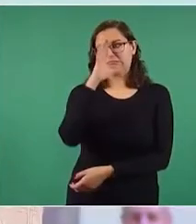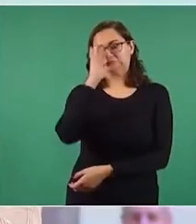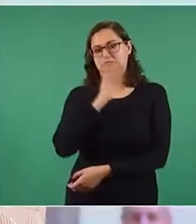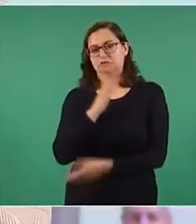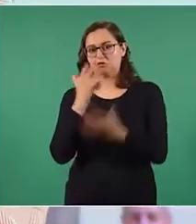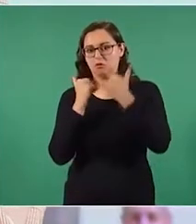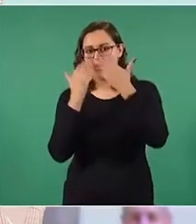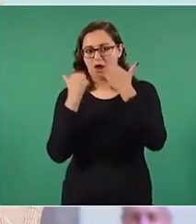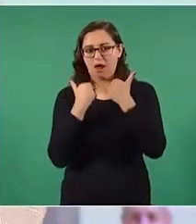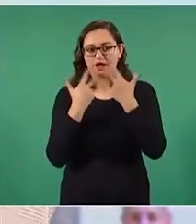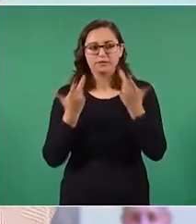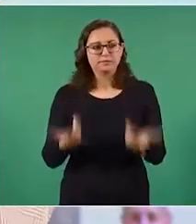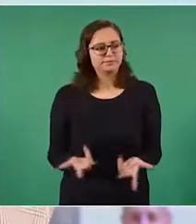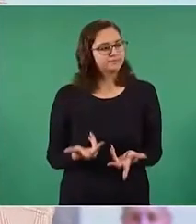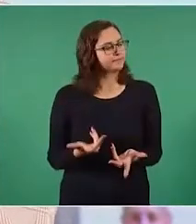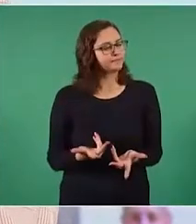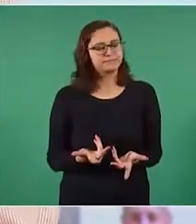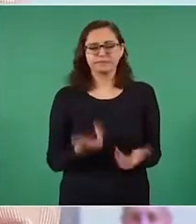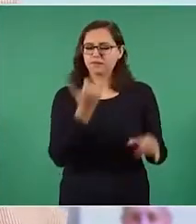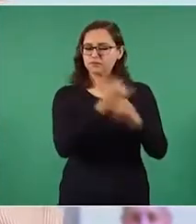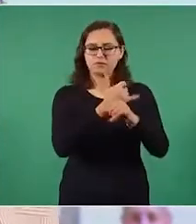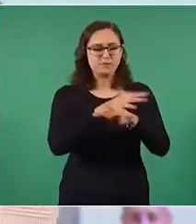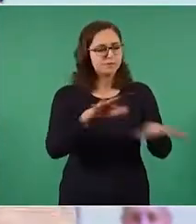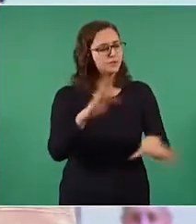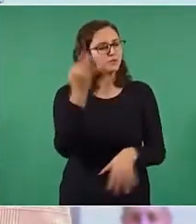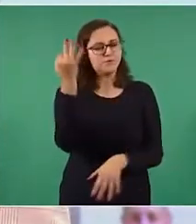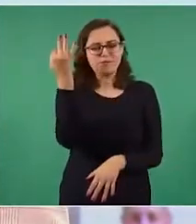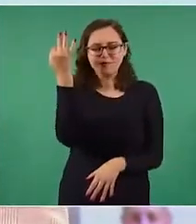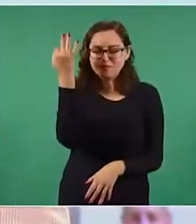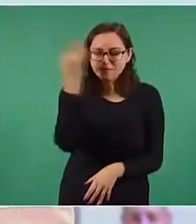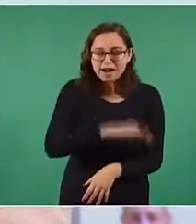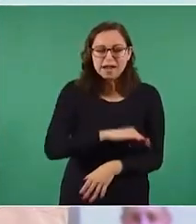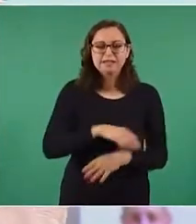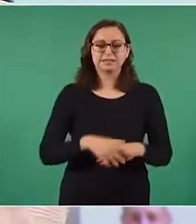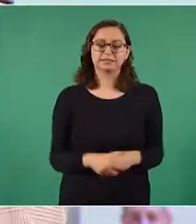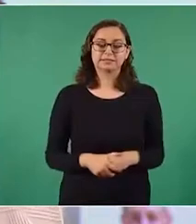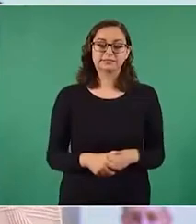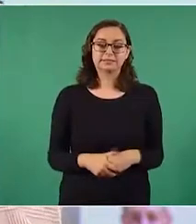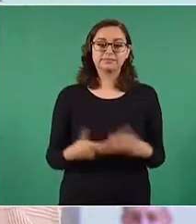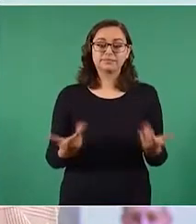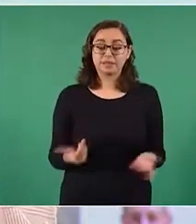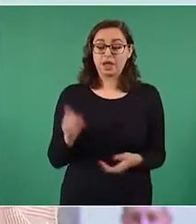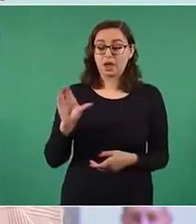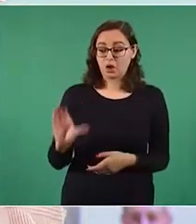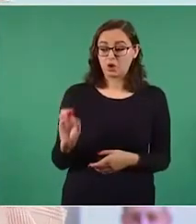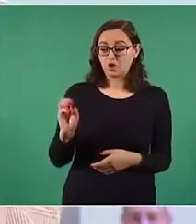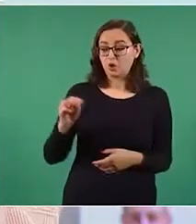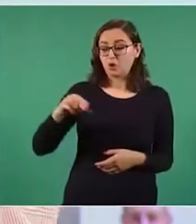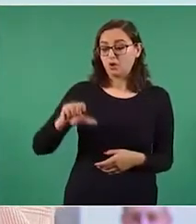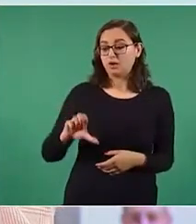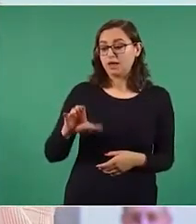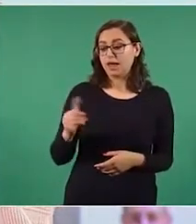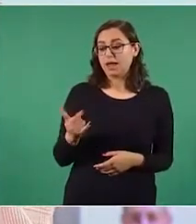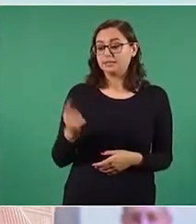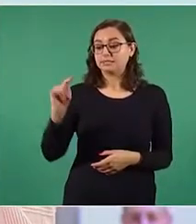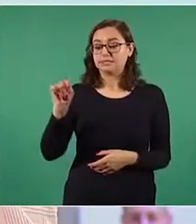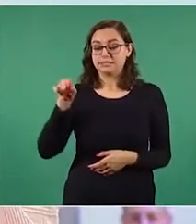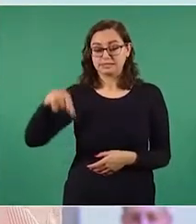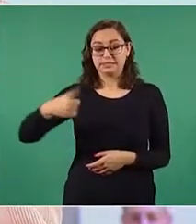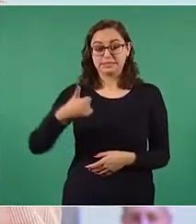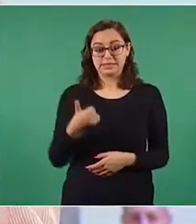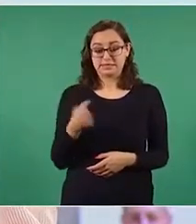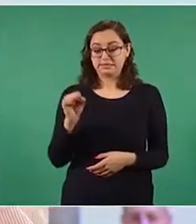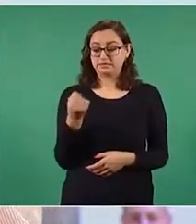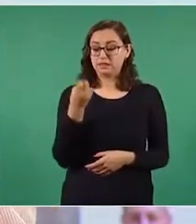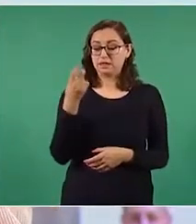en esta pieza informativa es falsa. Un informe del Consejo Nacional de Ciencia y Tecnología del día 6 de septiembre de este